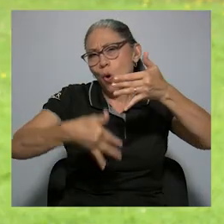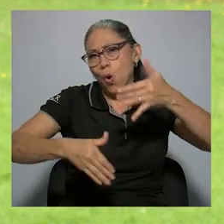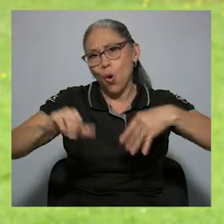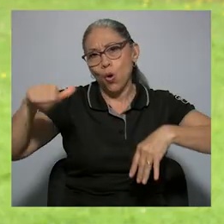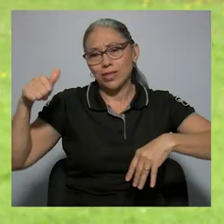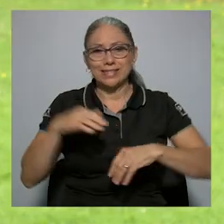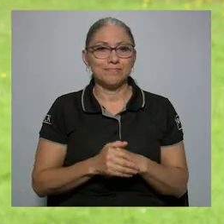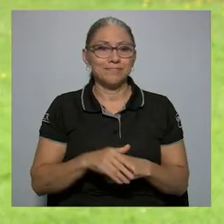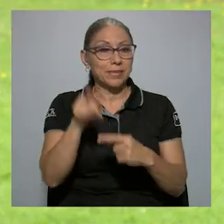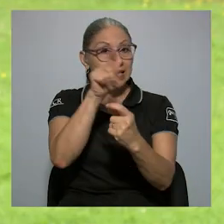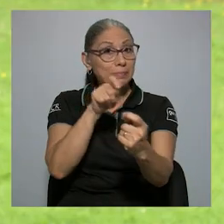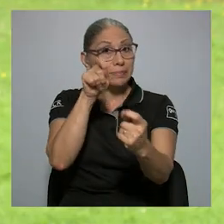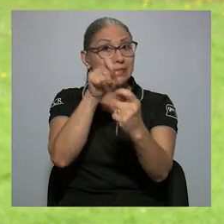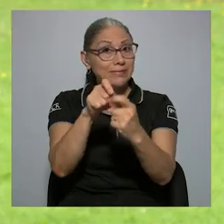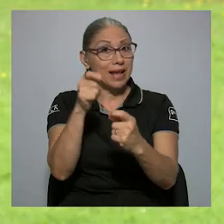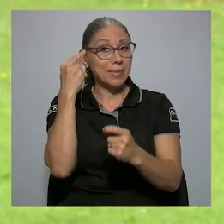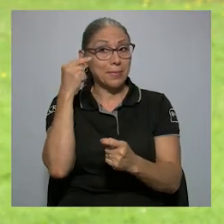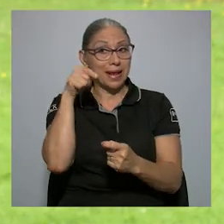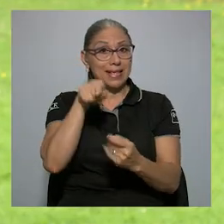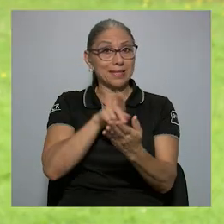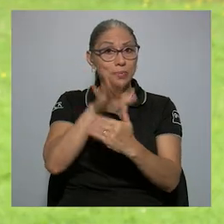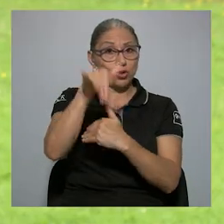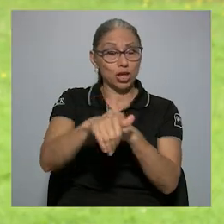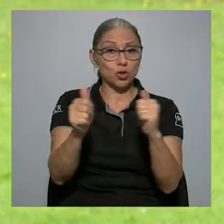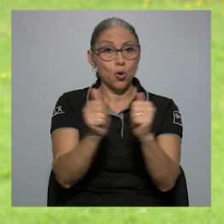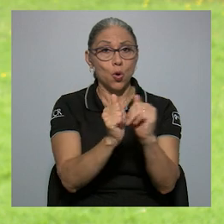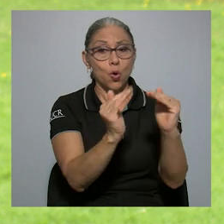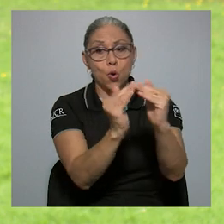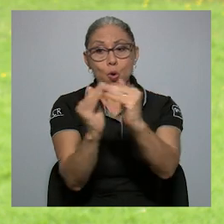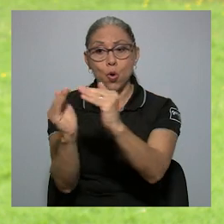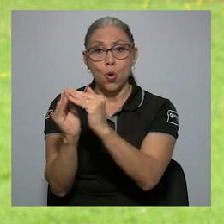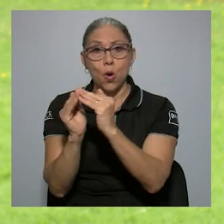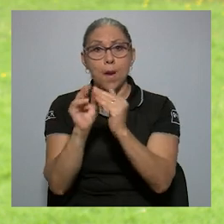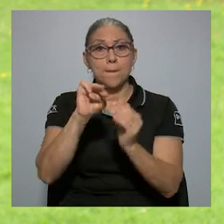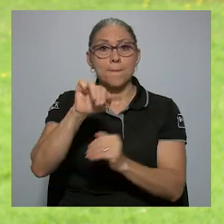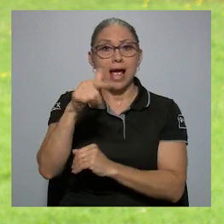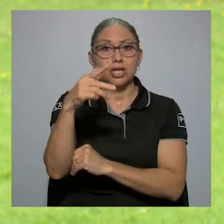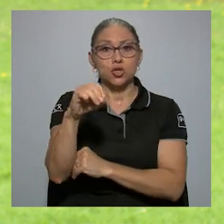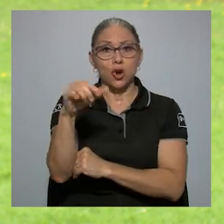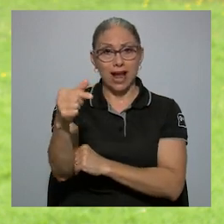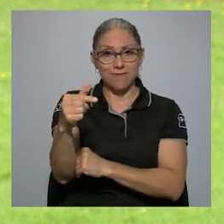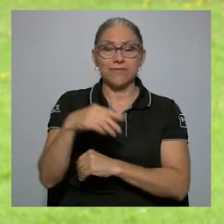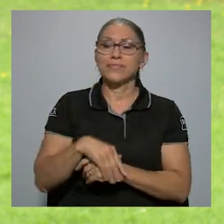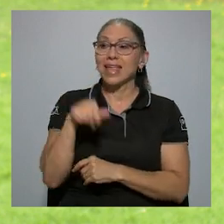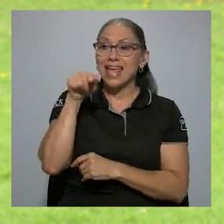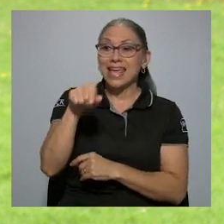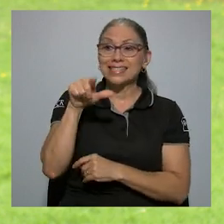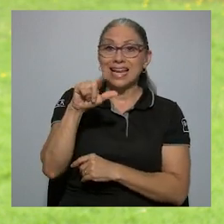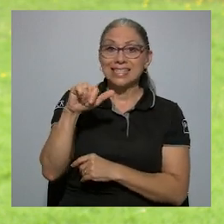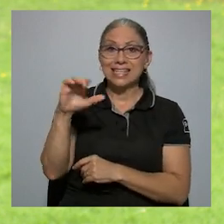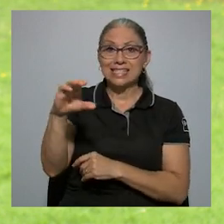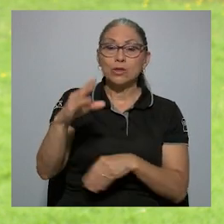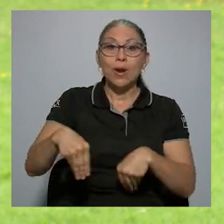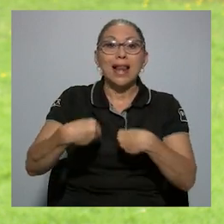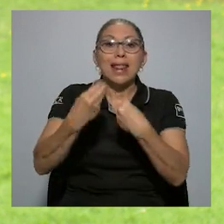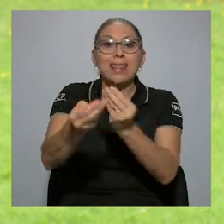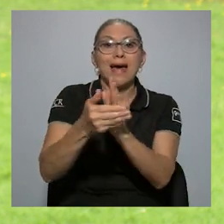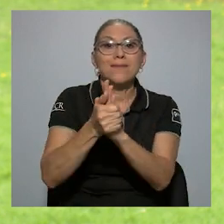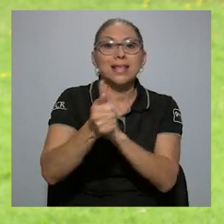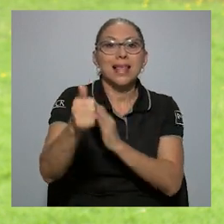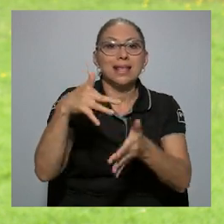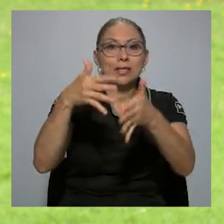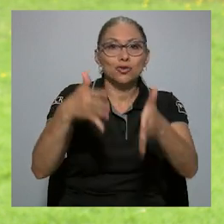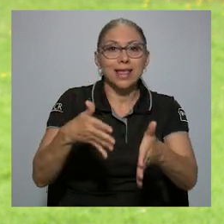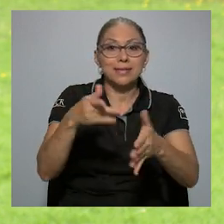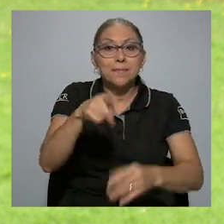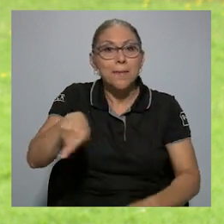Específicamente para lo que es este proyecto con esta comunidad de Macho Gaf, la licenciatura le brinda al estudiante las habilidades,